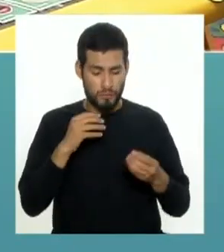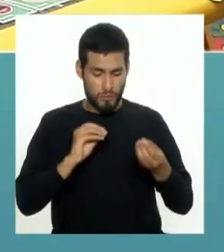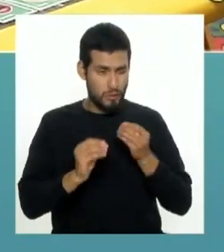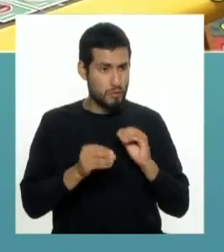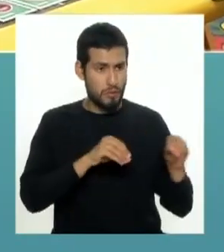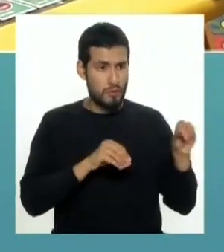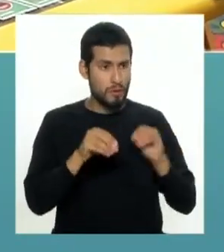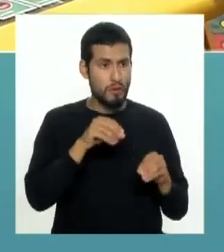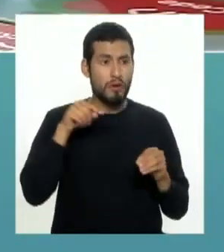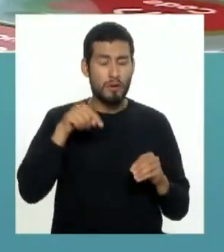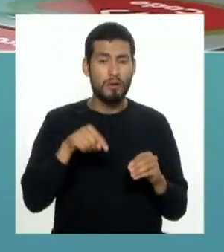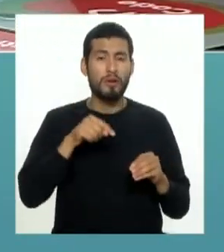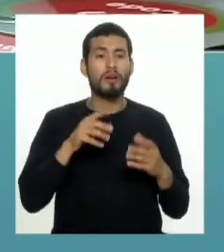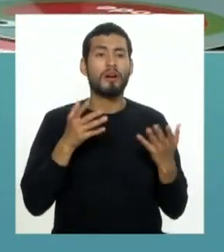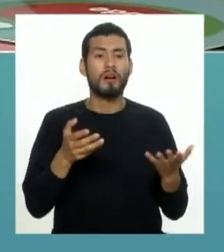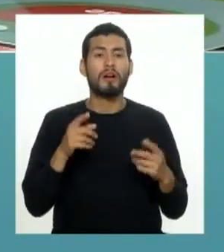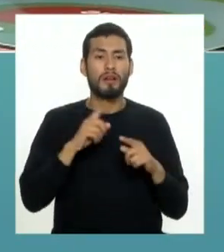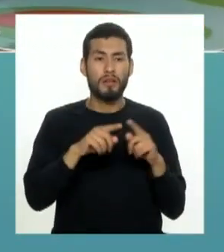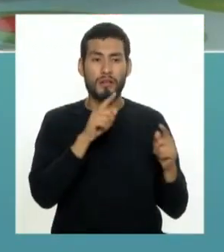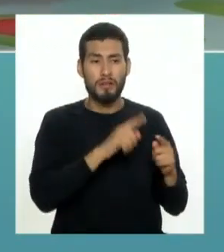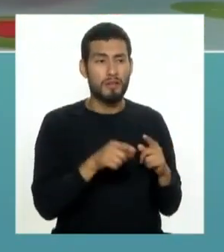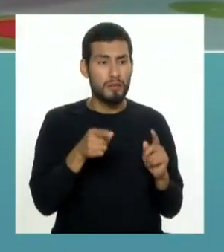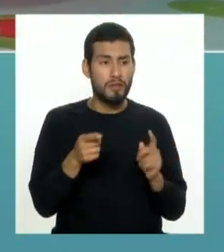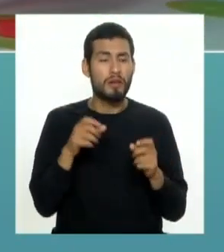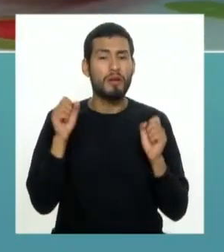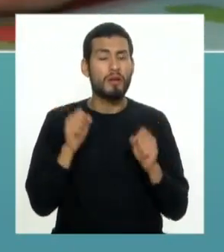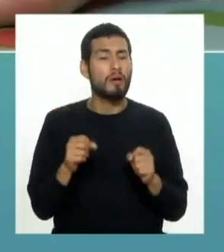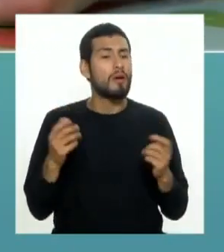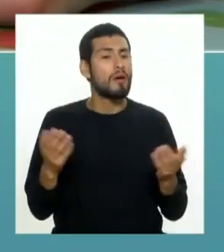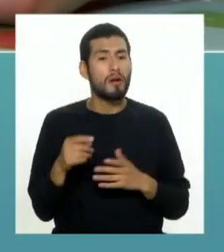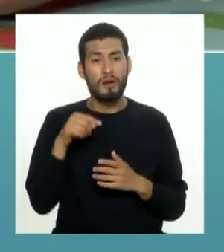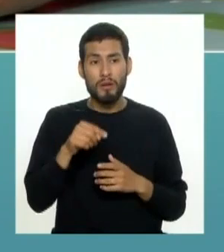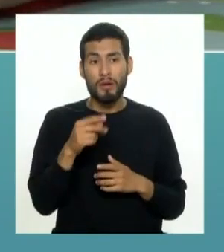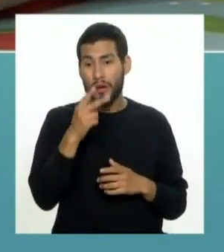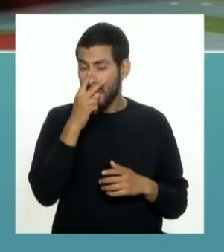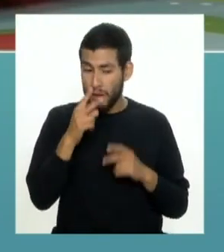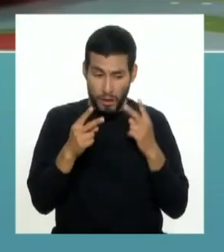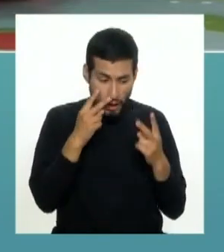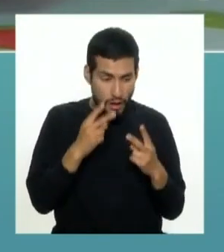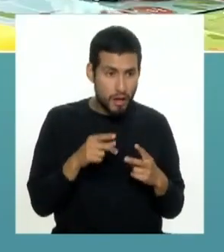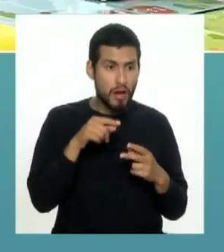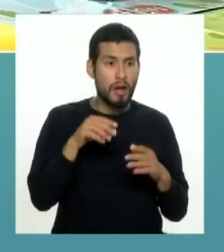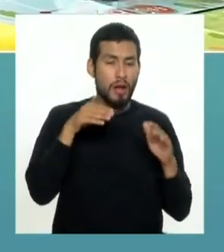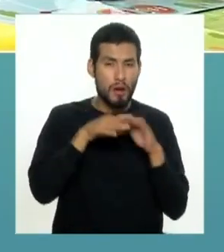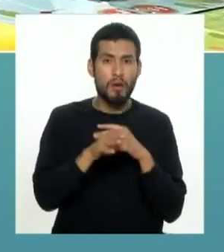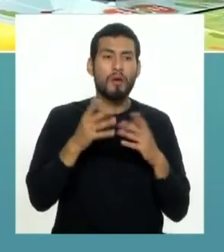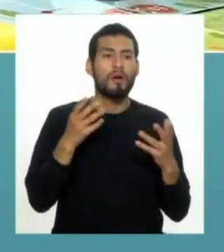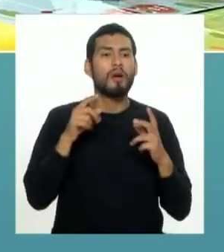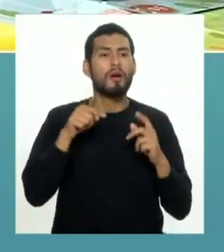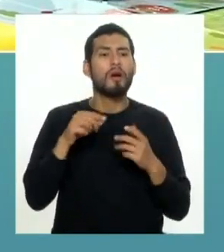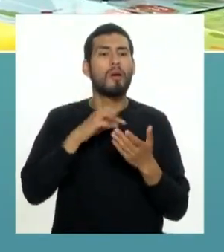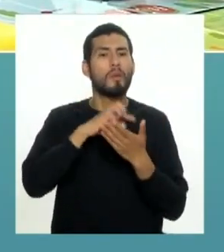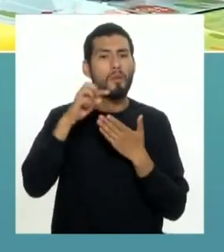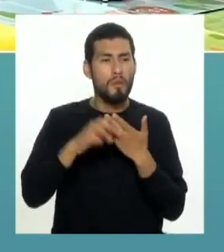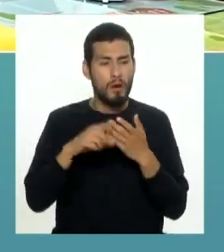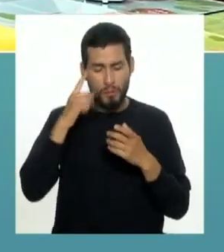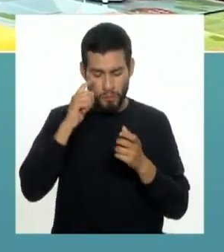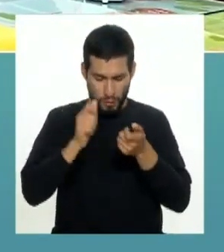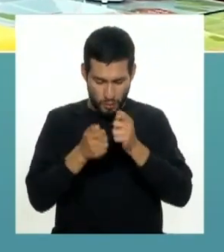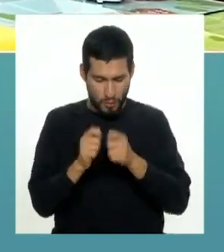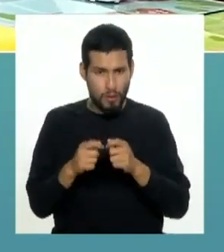para su tamaño y permite que ellos interactúen e ingresen a lo que es la programación,